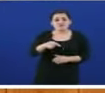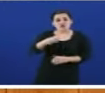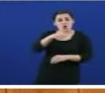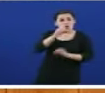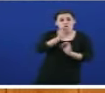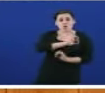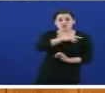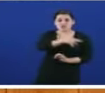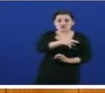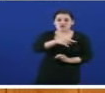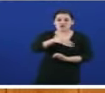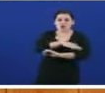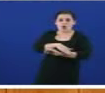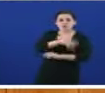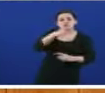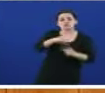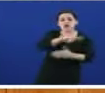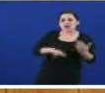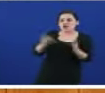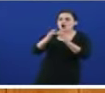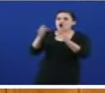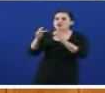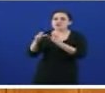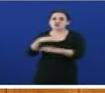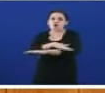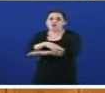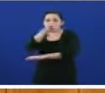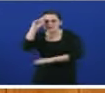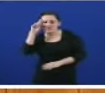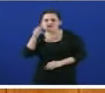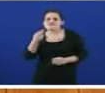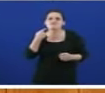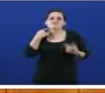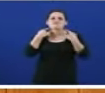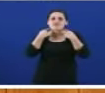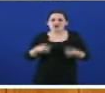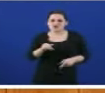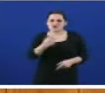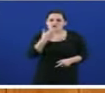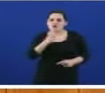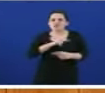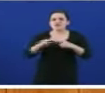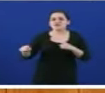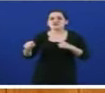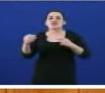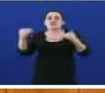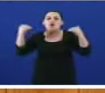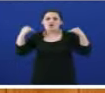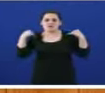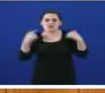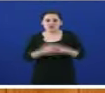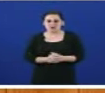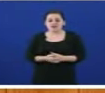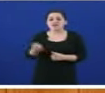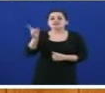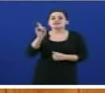negociacións contanse por fracasos. fracasou no financiamento autonómico, fracasou na transferencia de novas competencias e